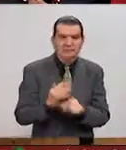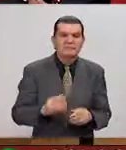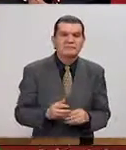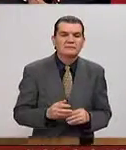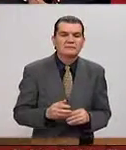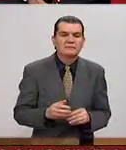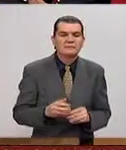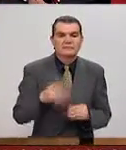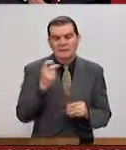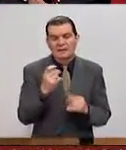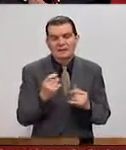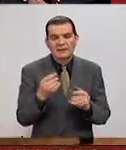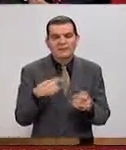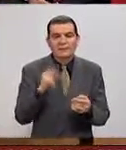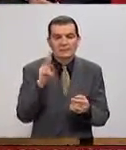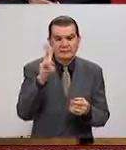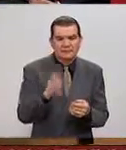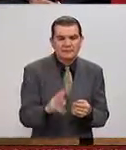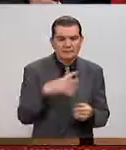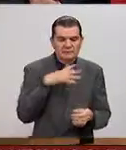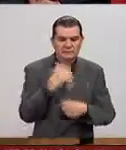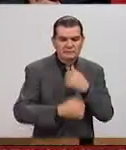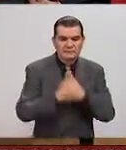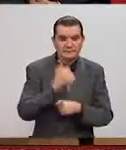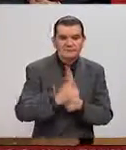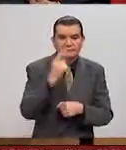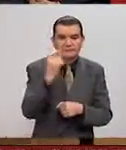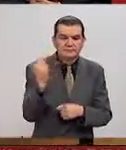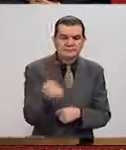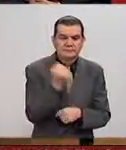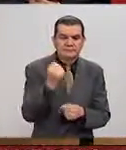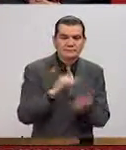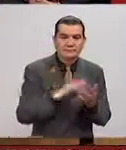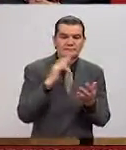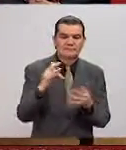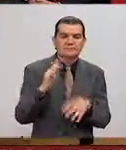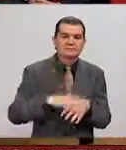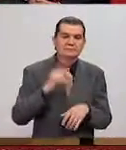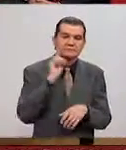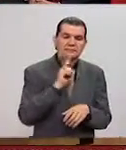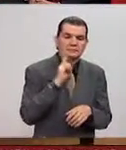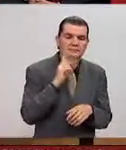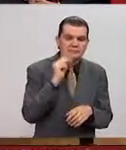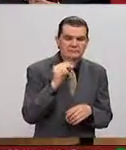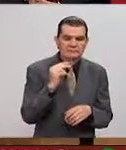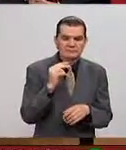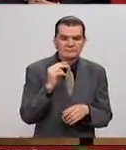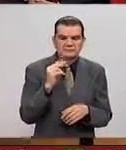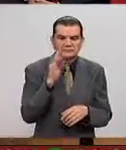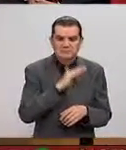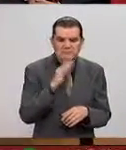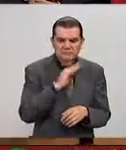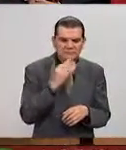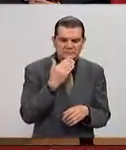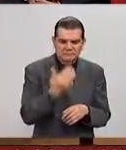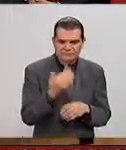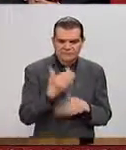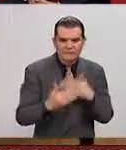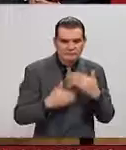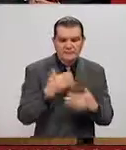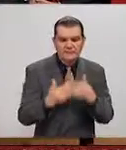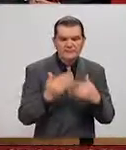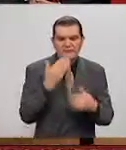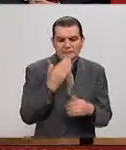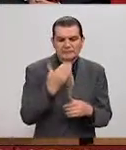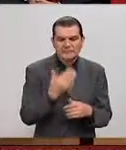está basado en eso. Pero la verdad es que es una carrera en donde, afortunadamente, el ser mujer no está mal visto. Al contrario, ¿no? O sea, se te aprecia